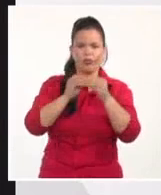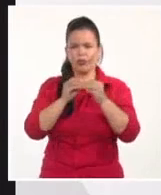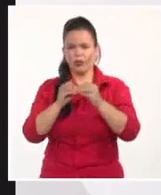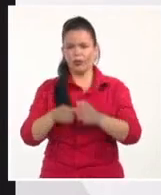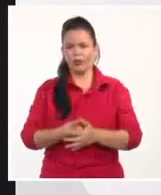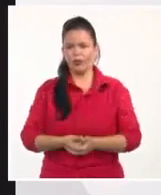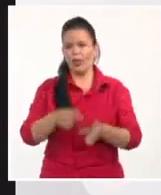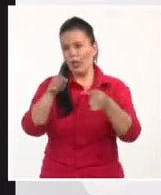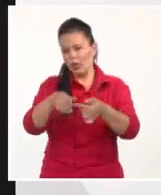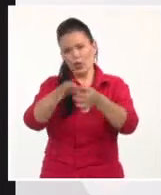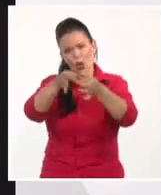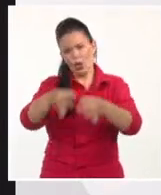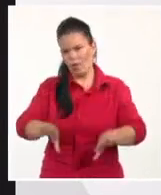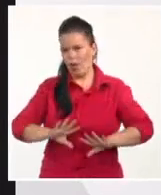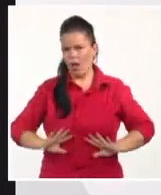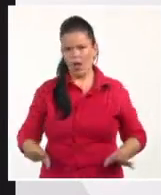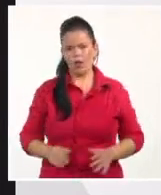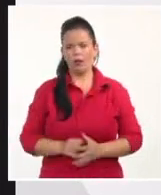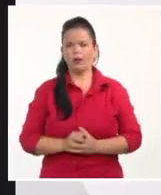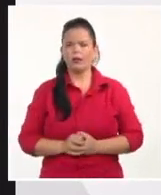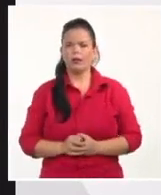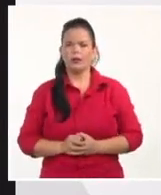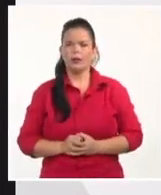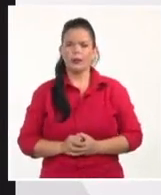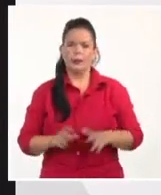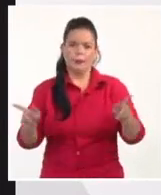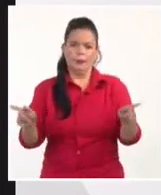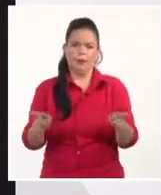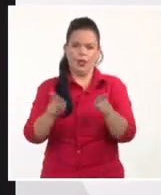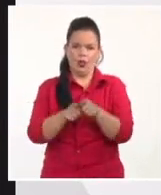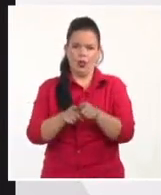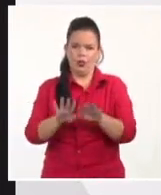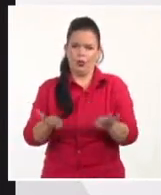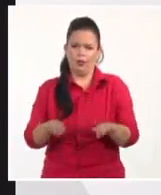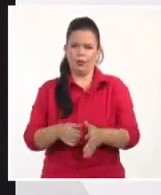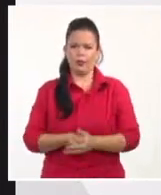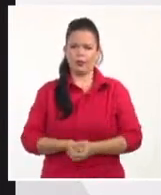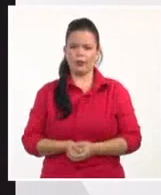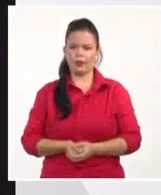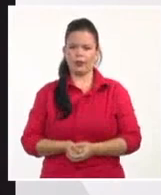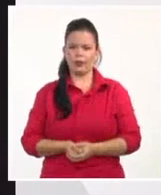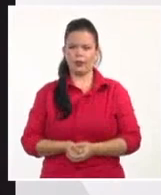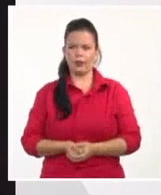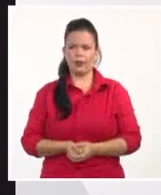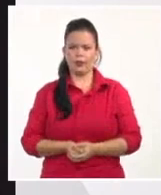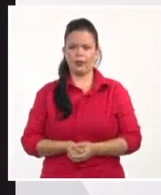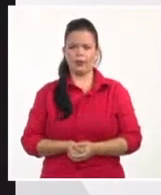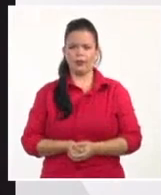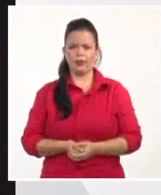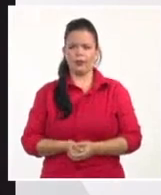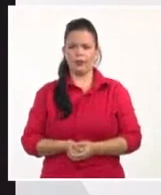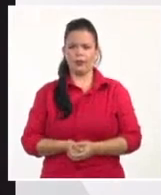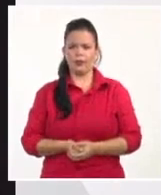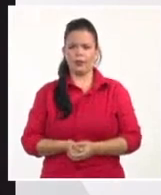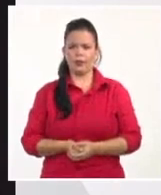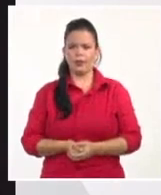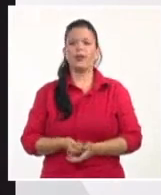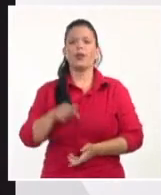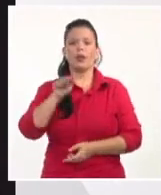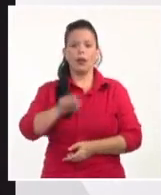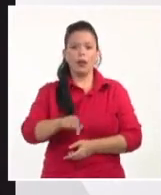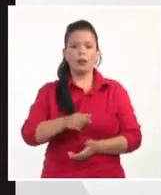como resumen, yo diría que ha habido una campaña orquestada,